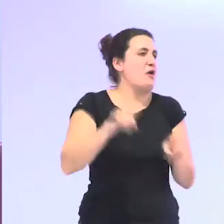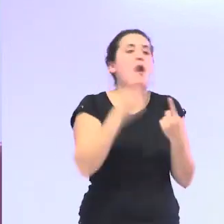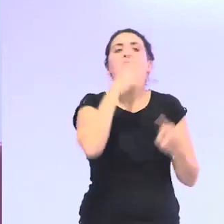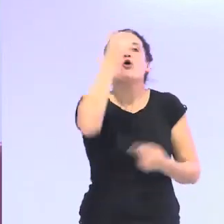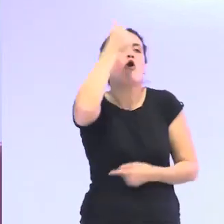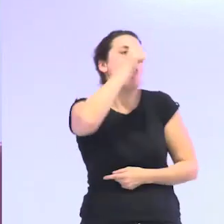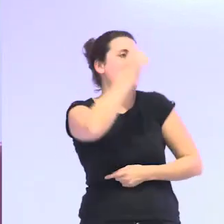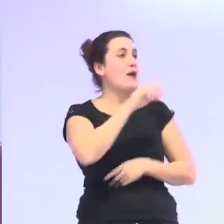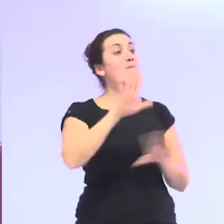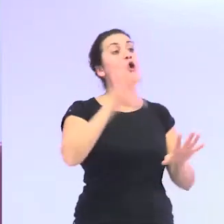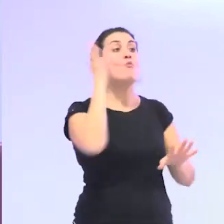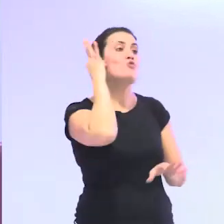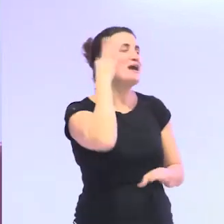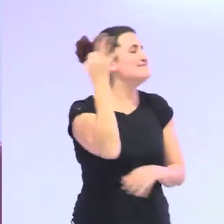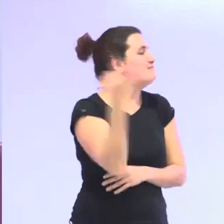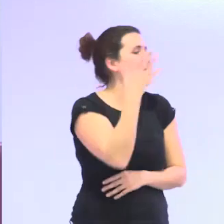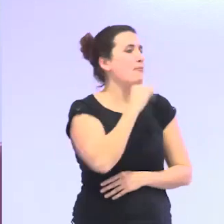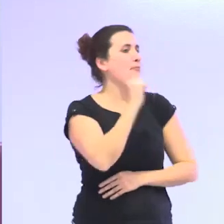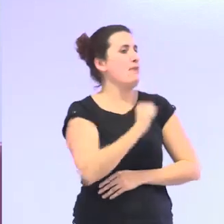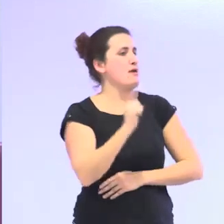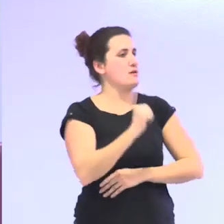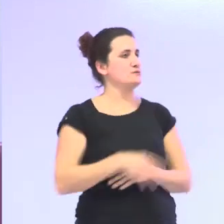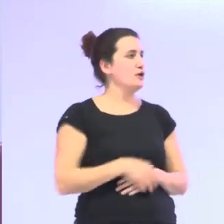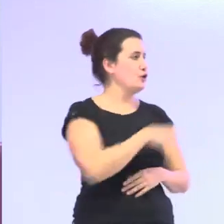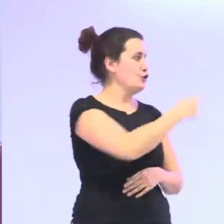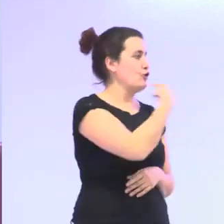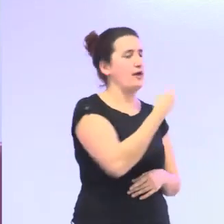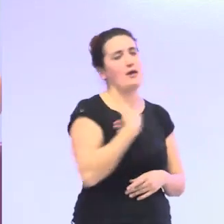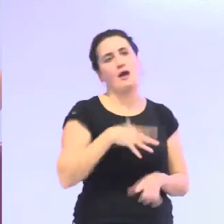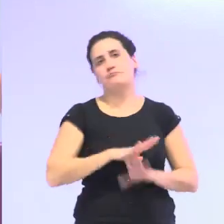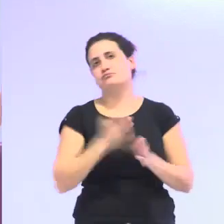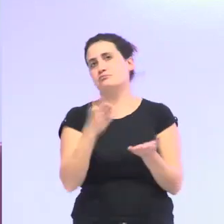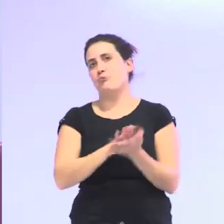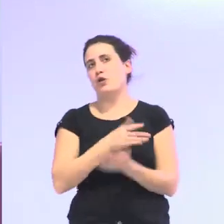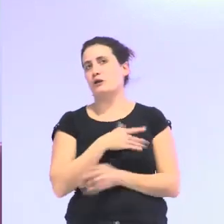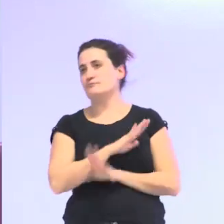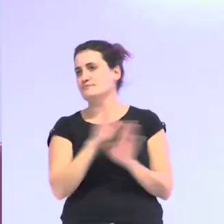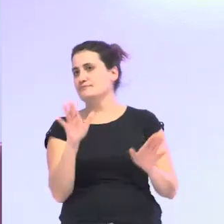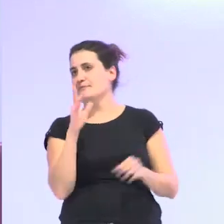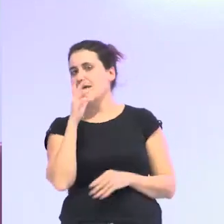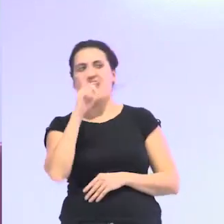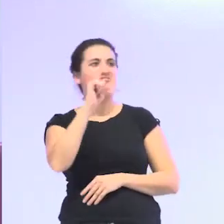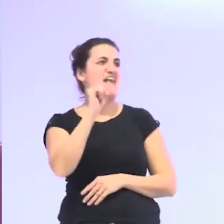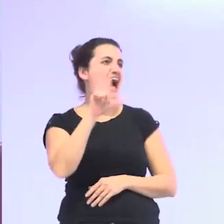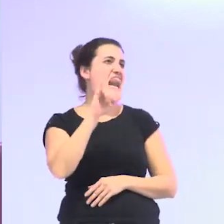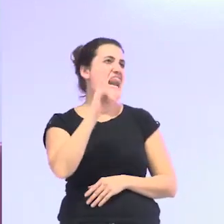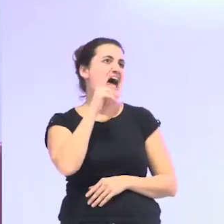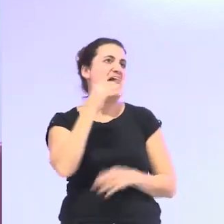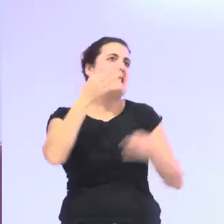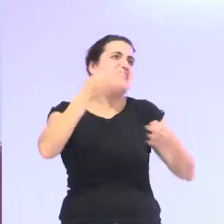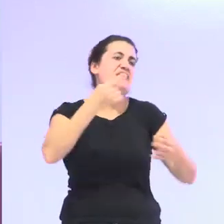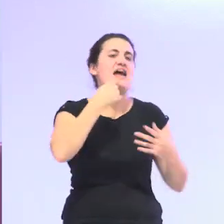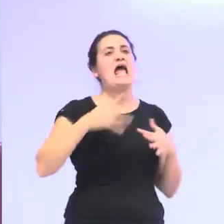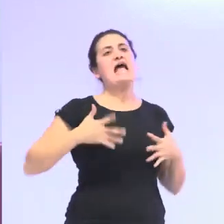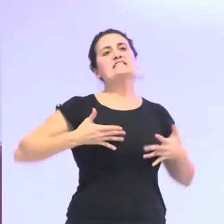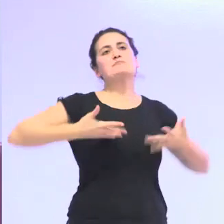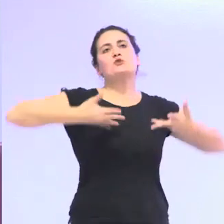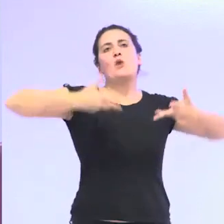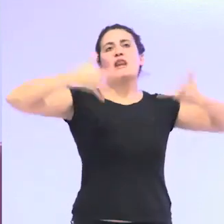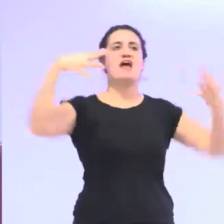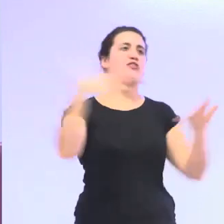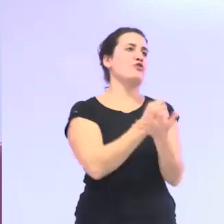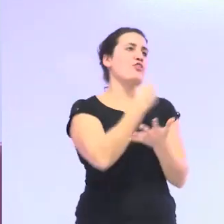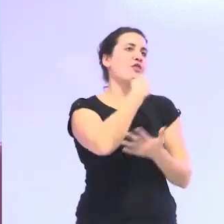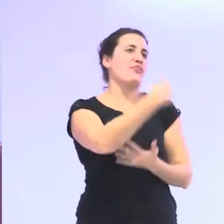hombre pero las mujeres tienen que ser bellas yo dije ya después de esto me quiero morir si el Dalai Lama que es pura espiritualidad dice